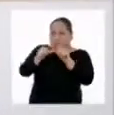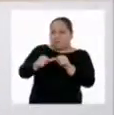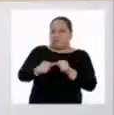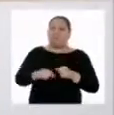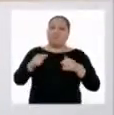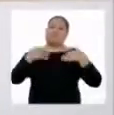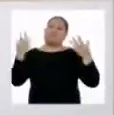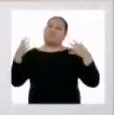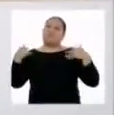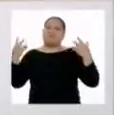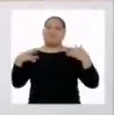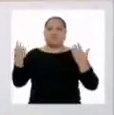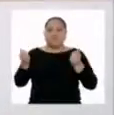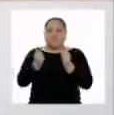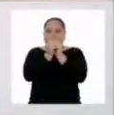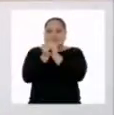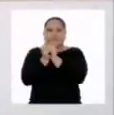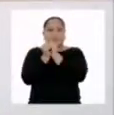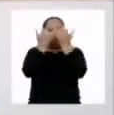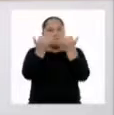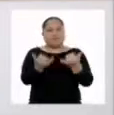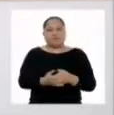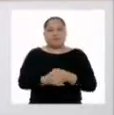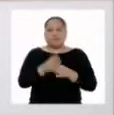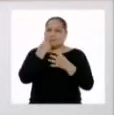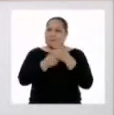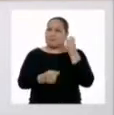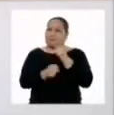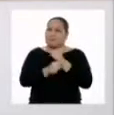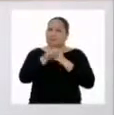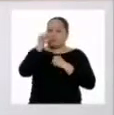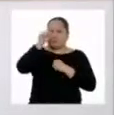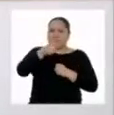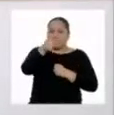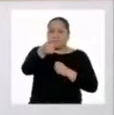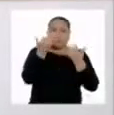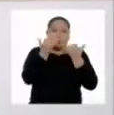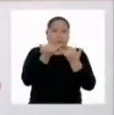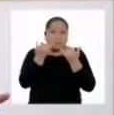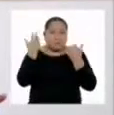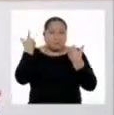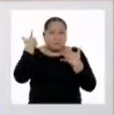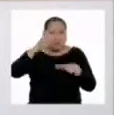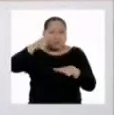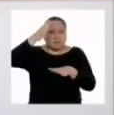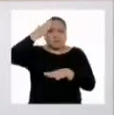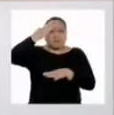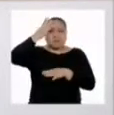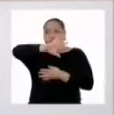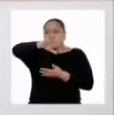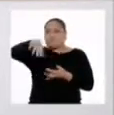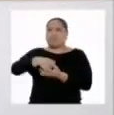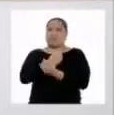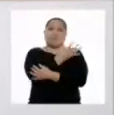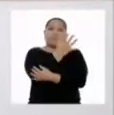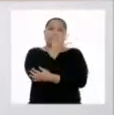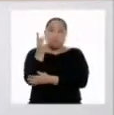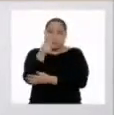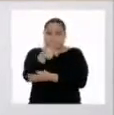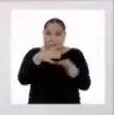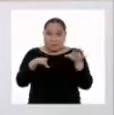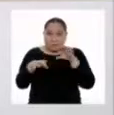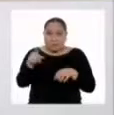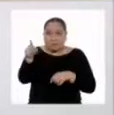Estoy muy feliz de haber podido estar aquí hoy. Confío que ahora que saben todo lo que las plantas hacen por